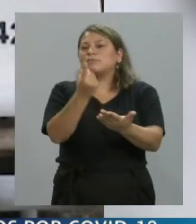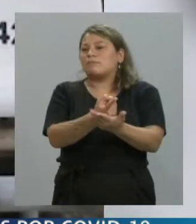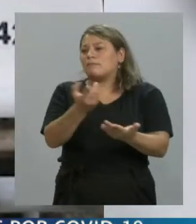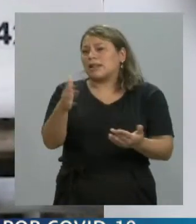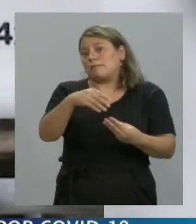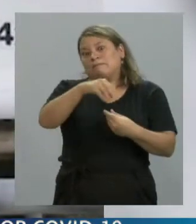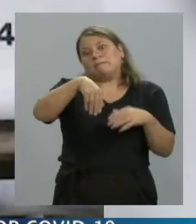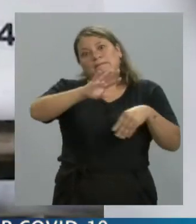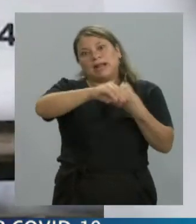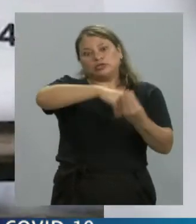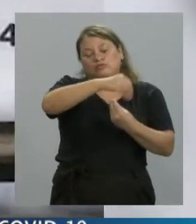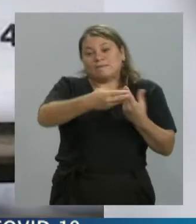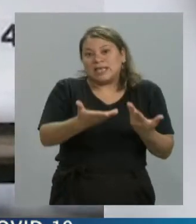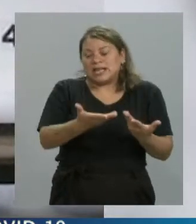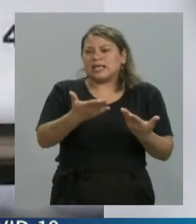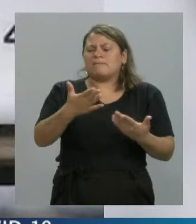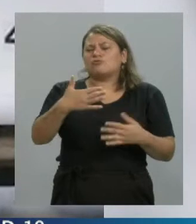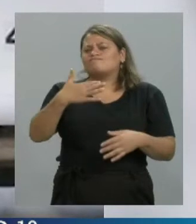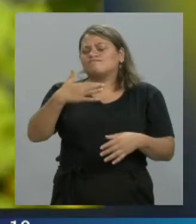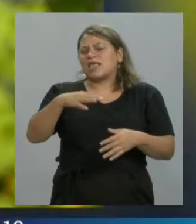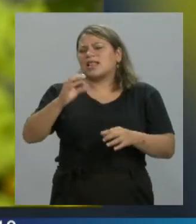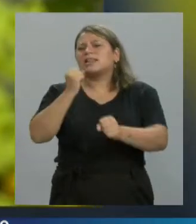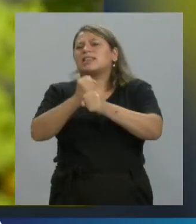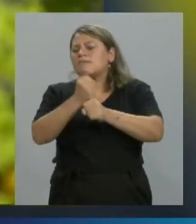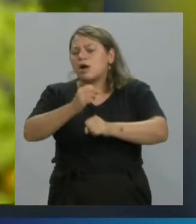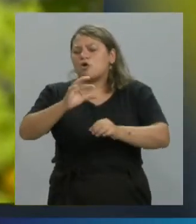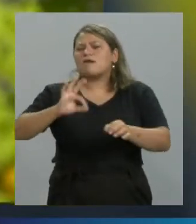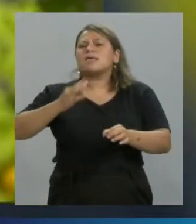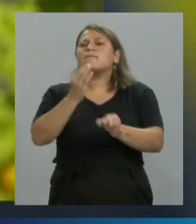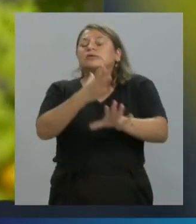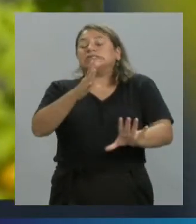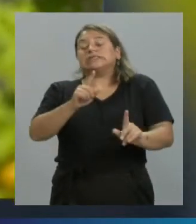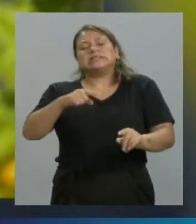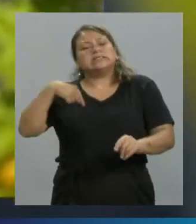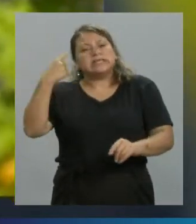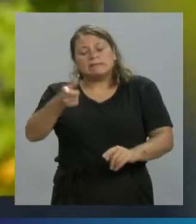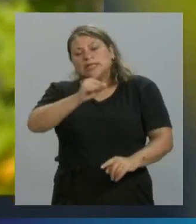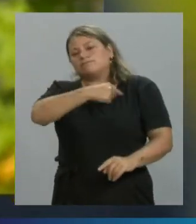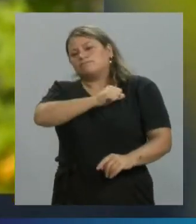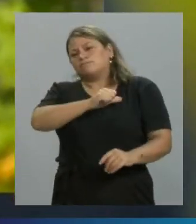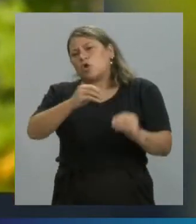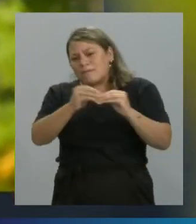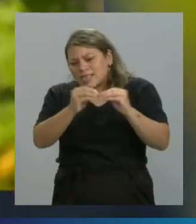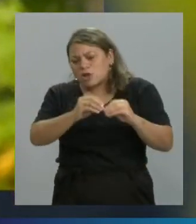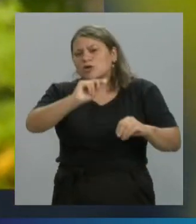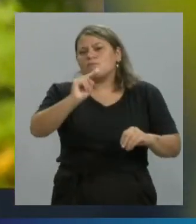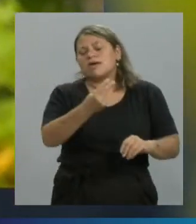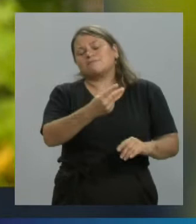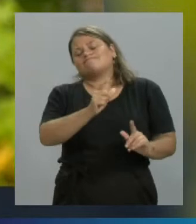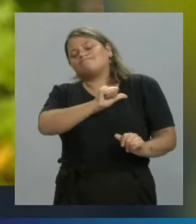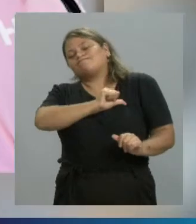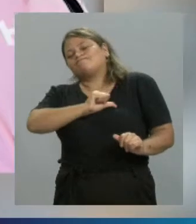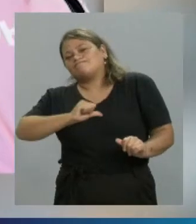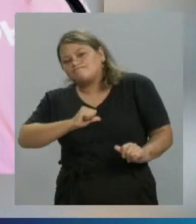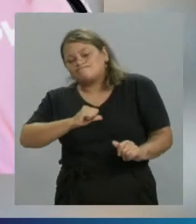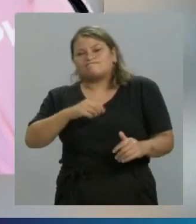para su familia. Pero digo, en lo profesional siempre es doloroso perder colegas, ya sea porque se